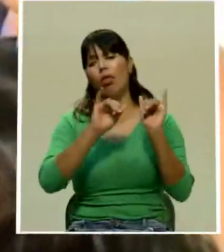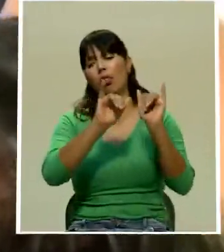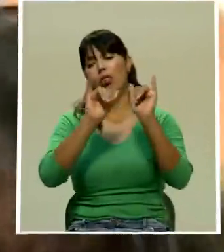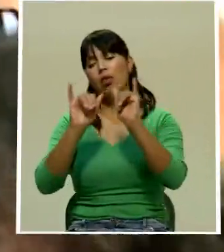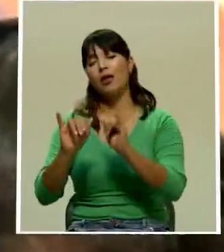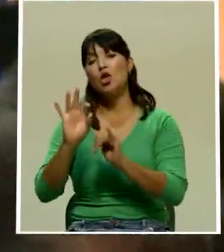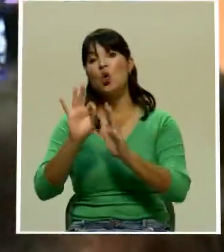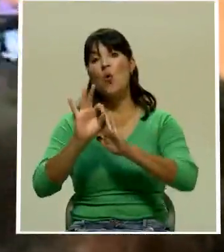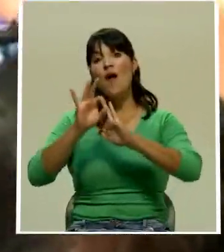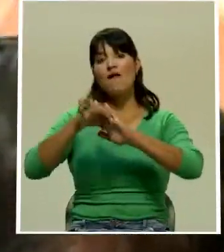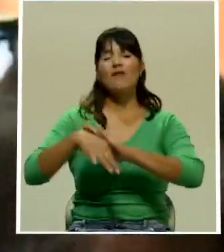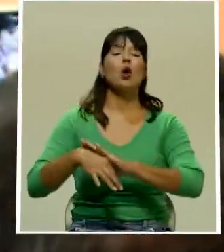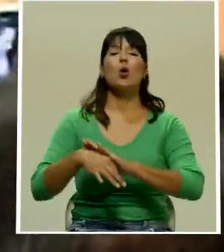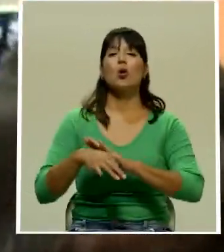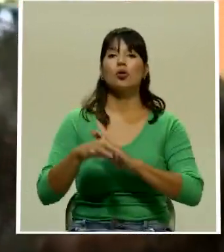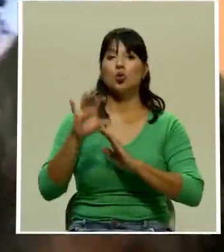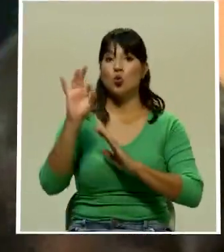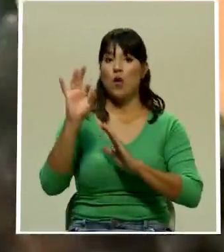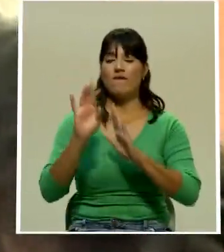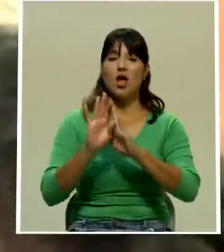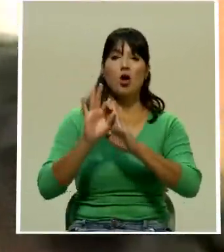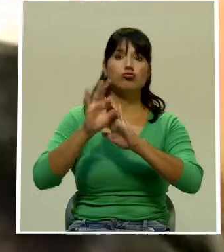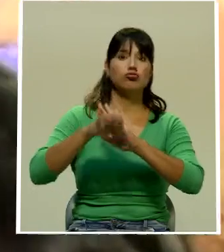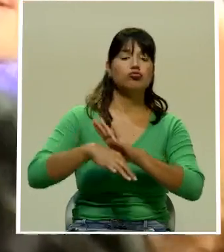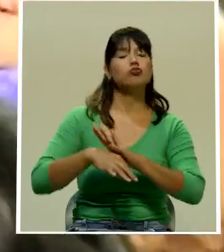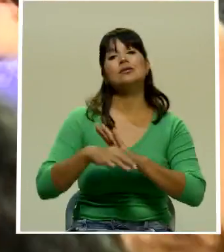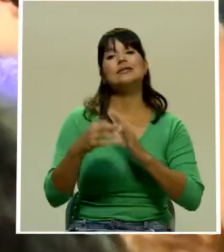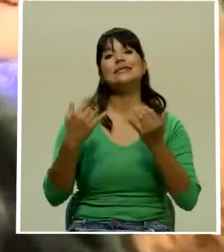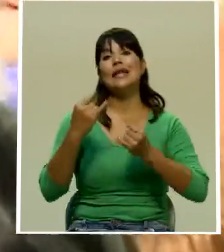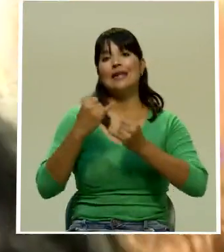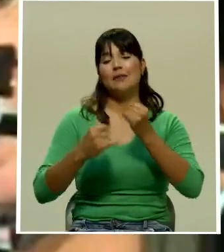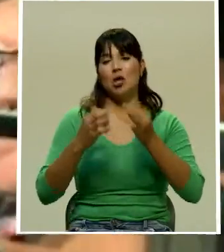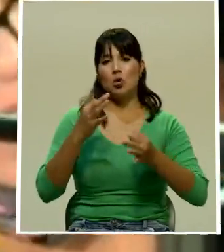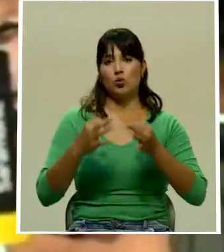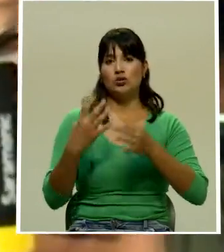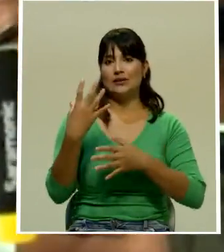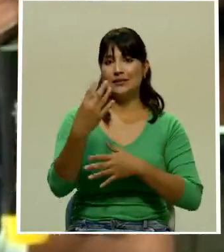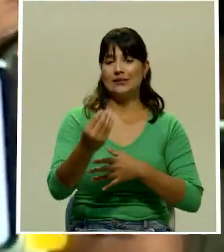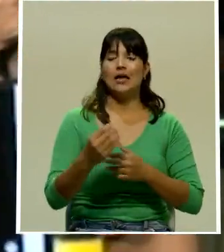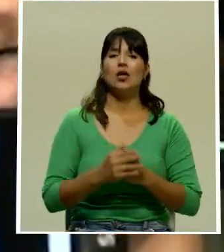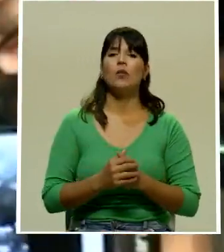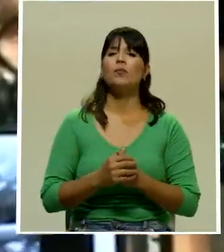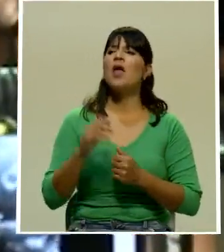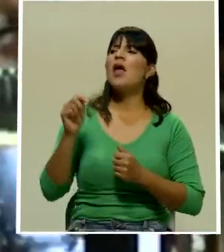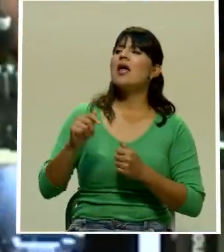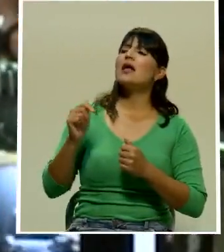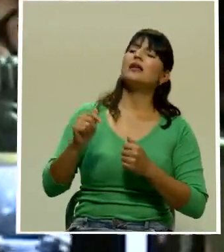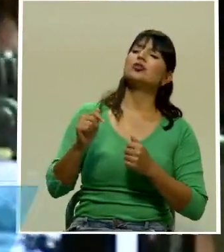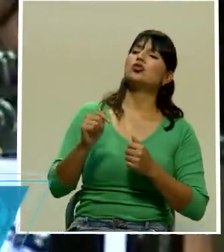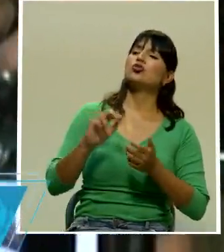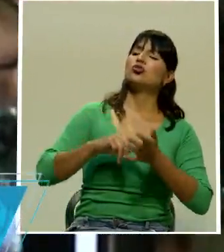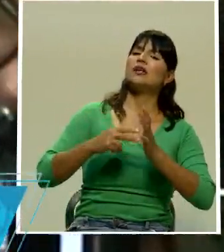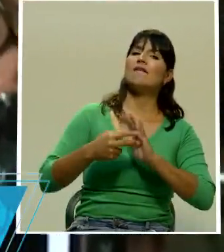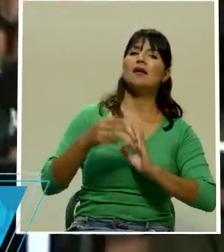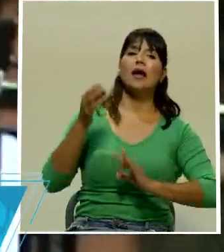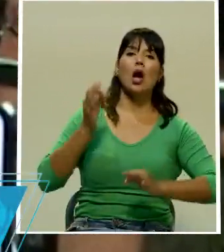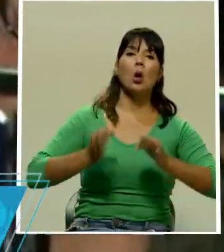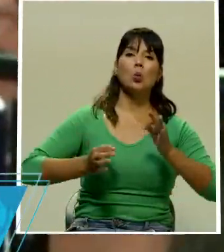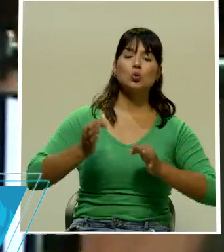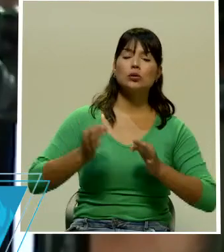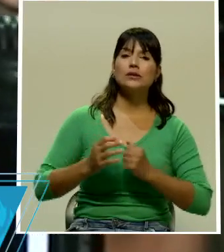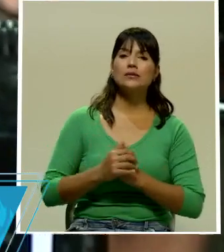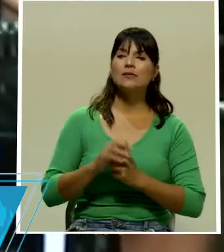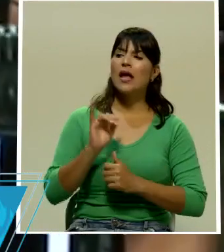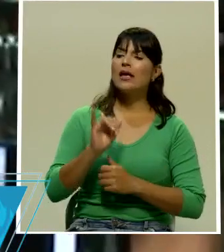los tres representantes del Movimiento Rescate Nacional. Esto ha sido algo de justicia, es algo